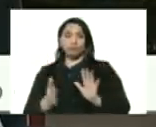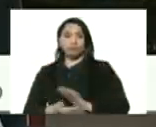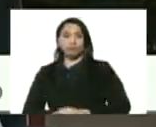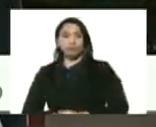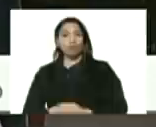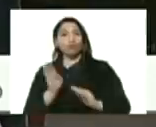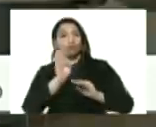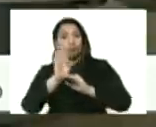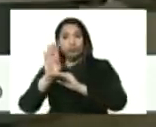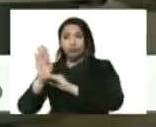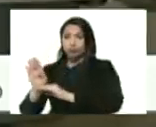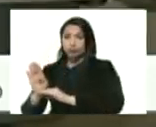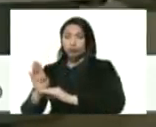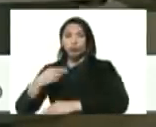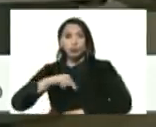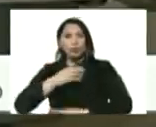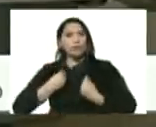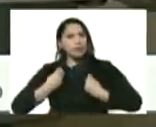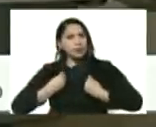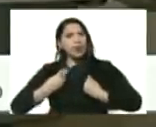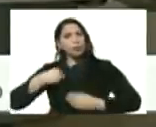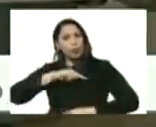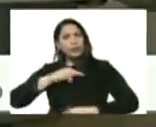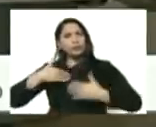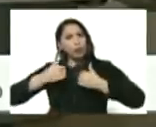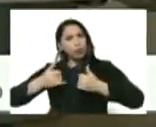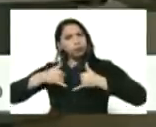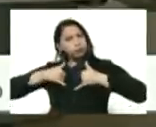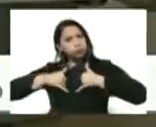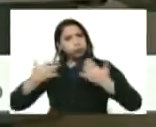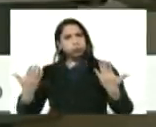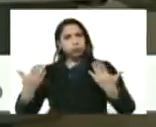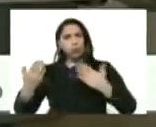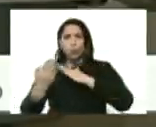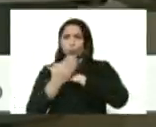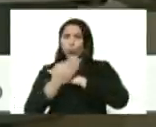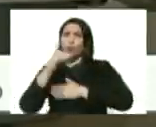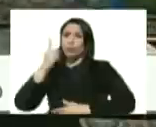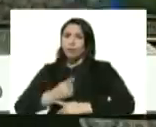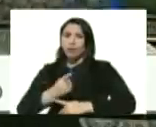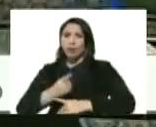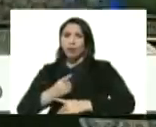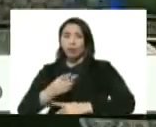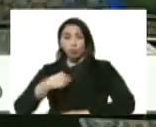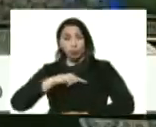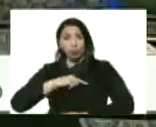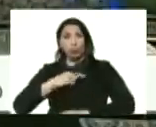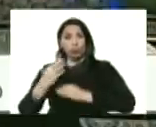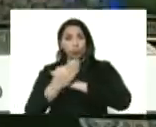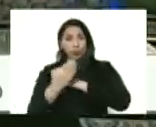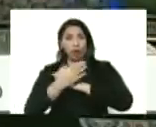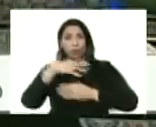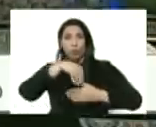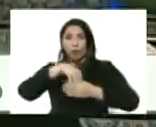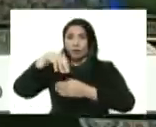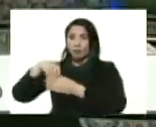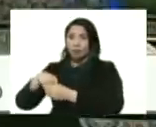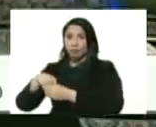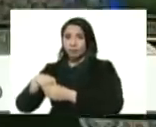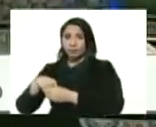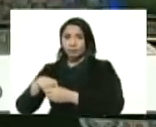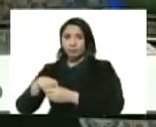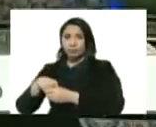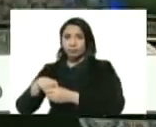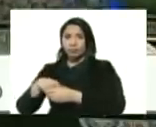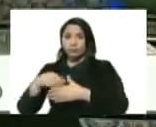cuidemos nuestra vida cuidemos nuestra salud y mientras nos cuidamos en una cuarentena que